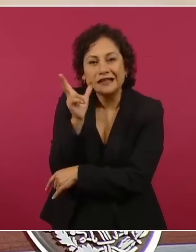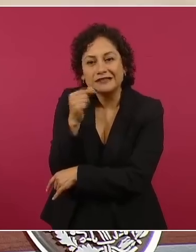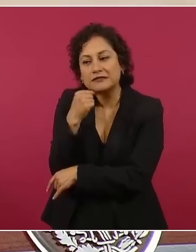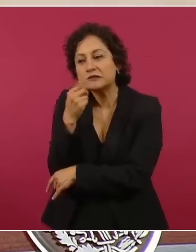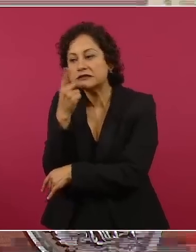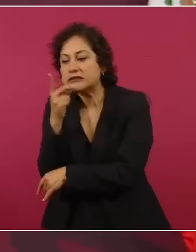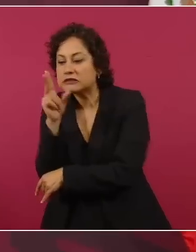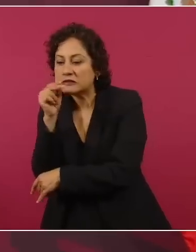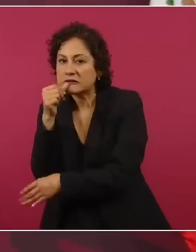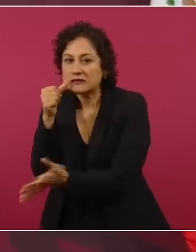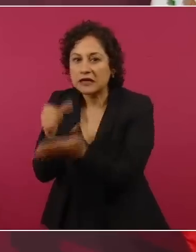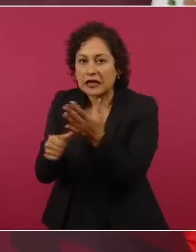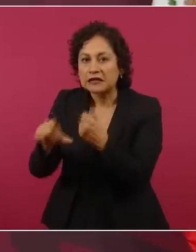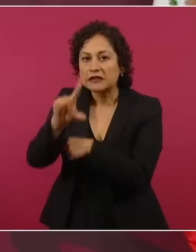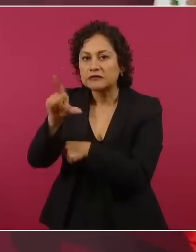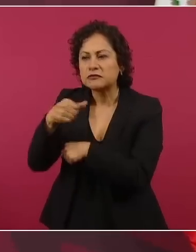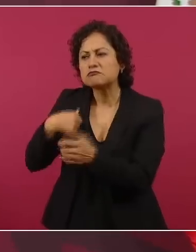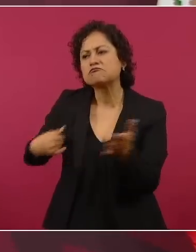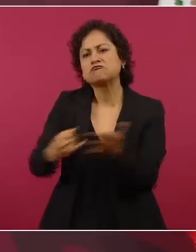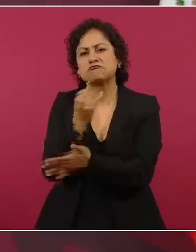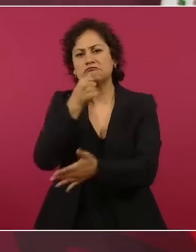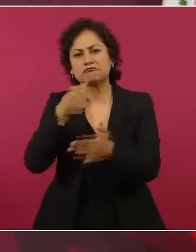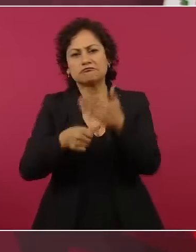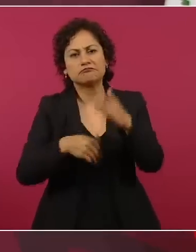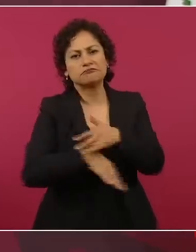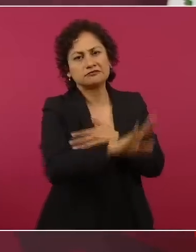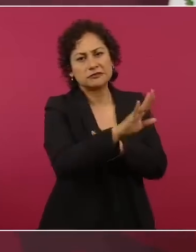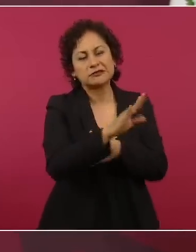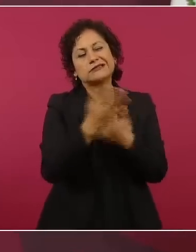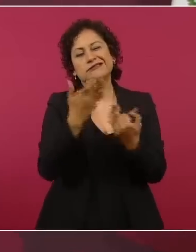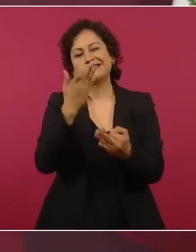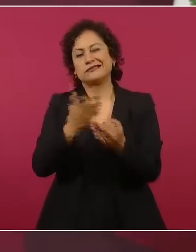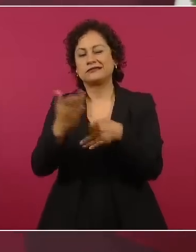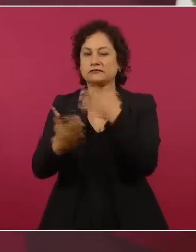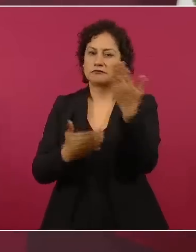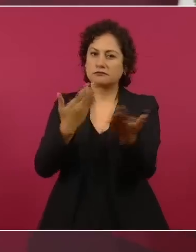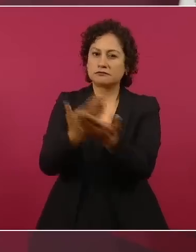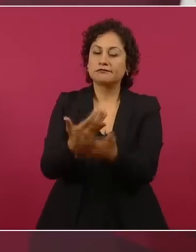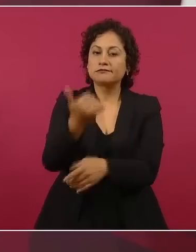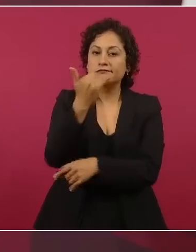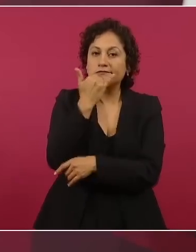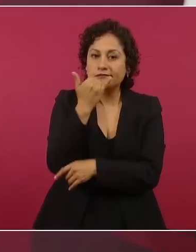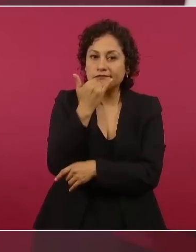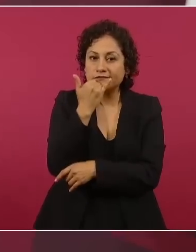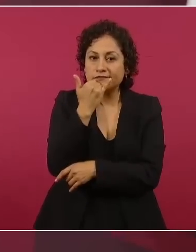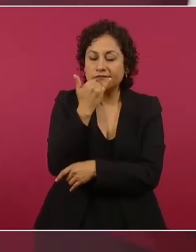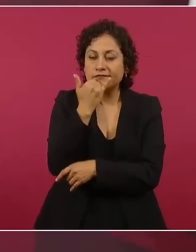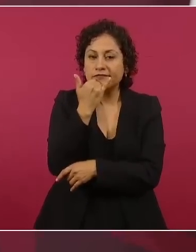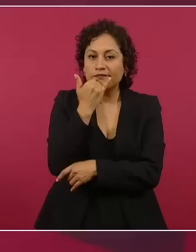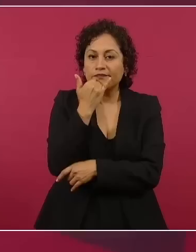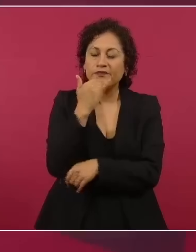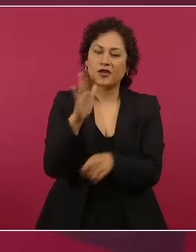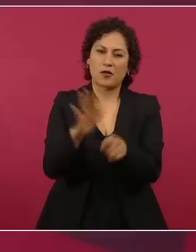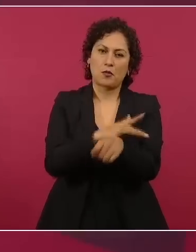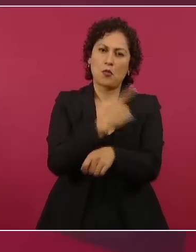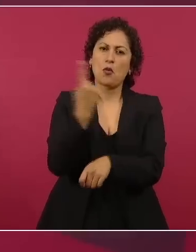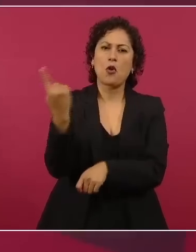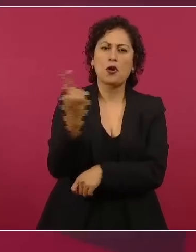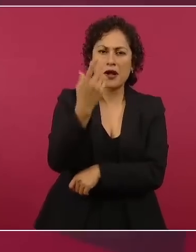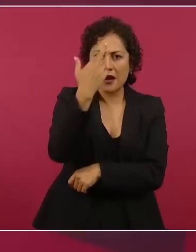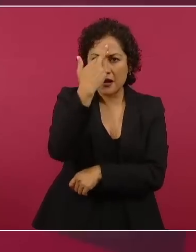es muy prepotente, muy ofensivo